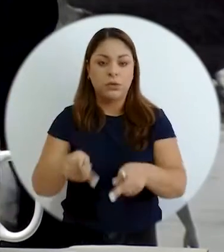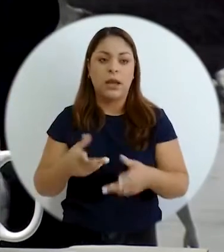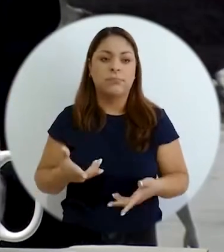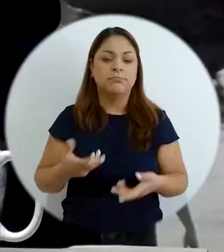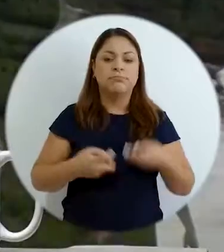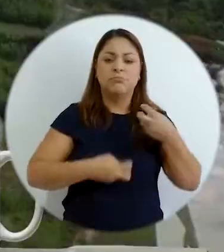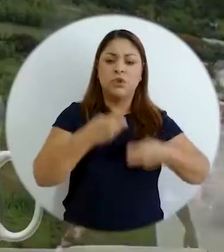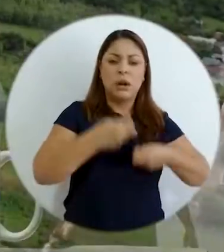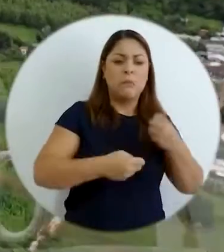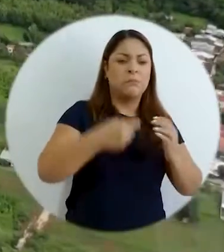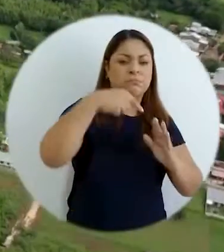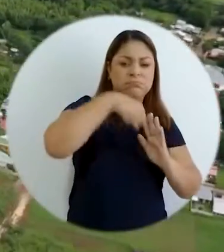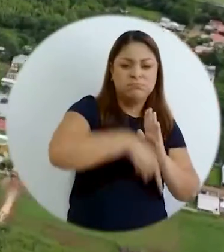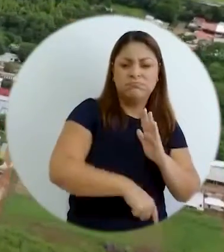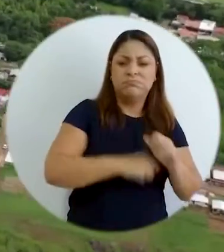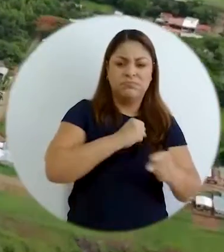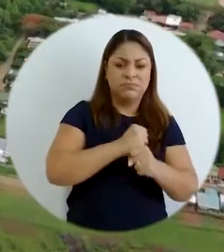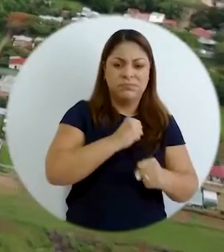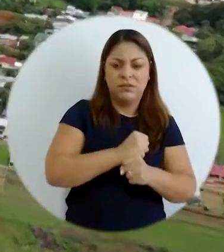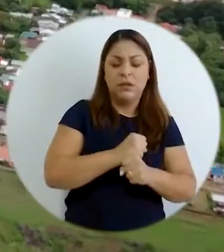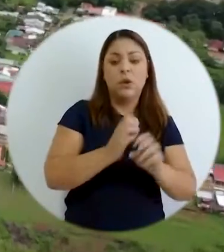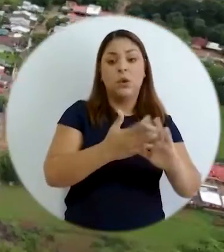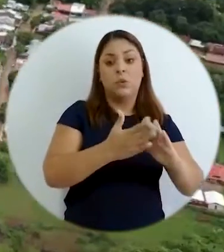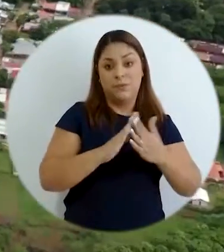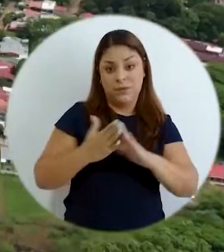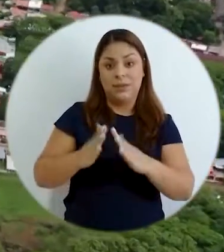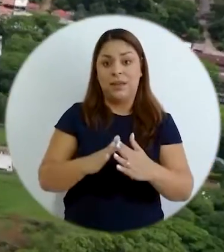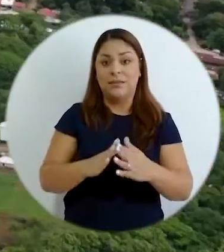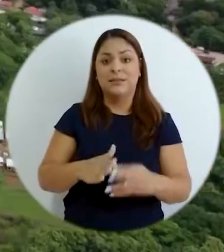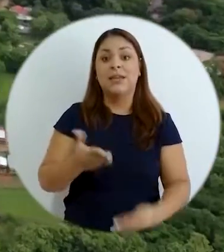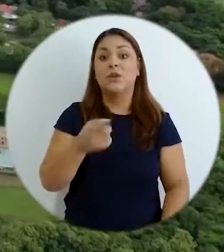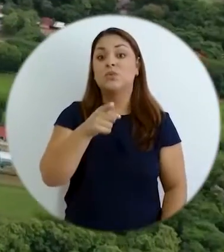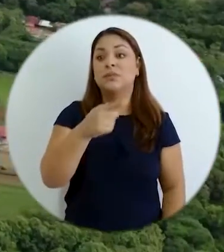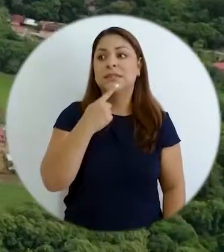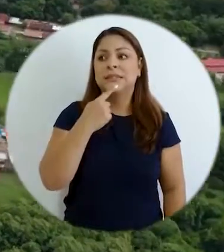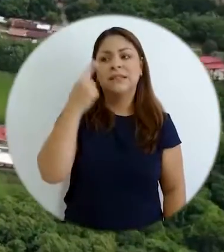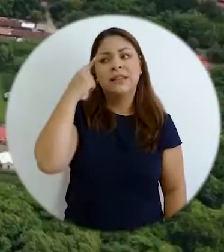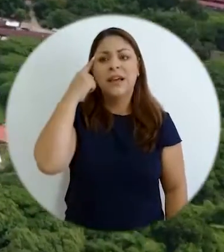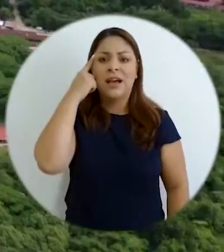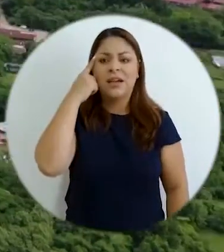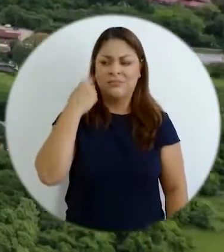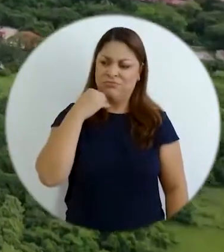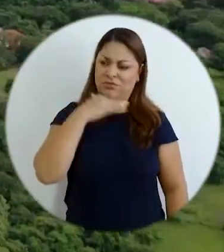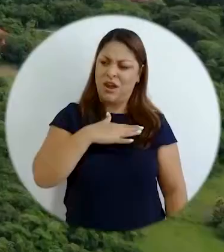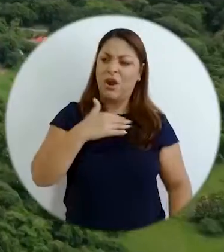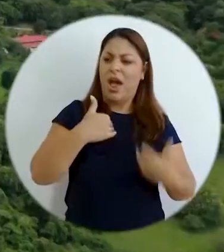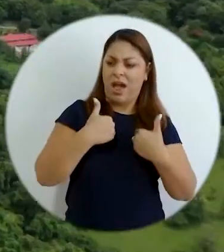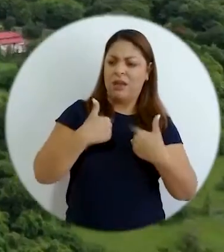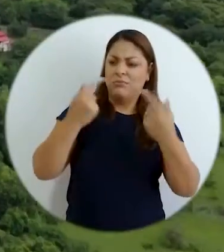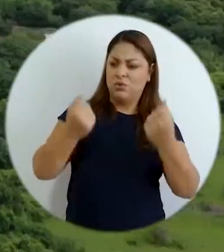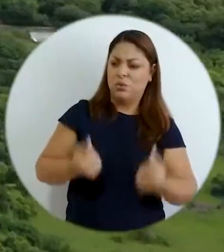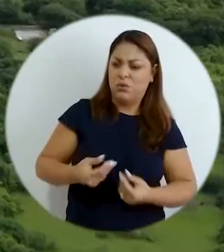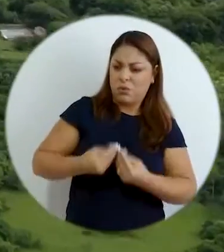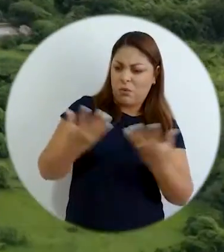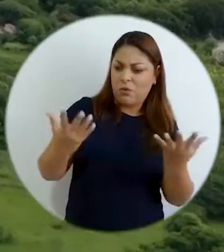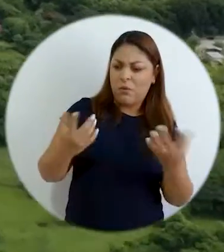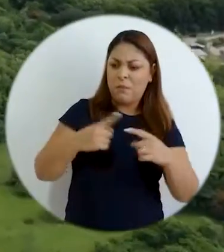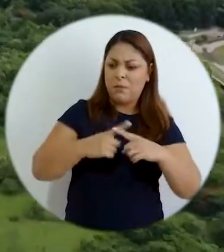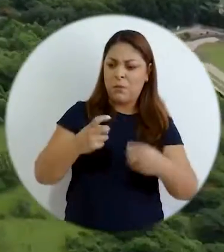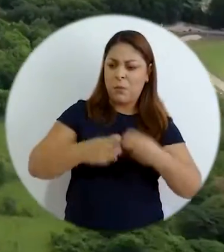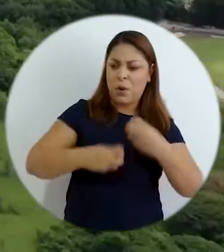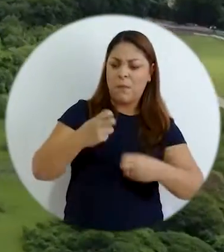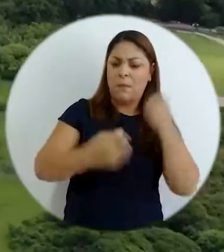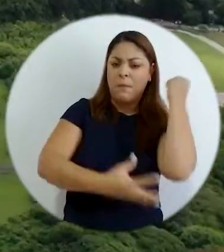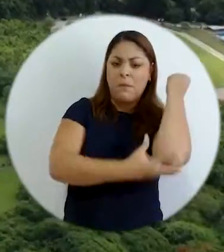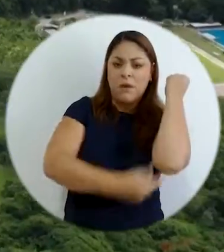oportunidades, un problema de profundización del desempleo en las comunidades donde usted dice que es raro, hay presupuestos